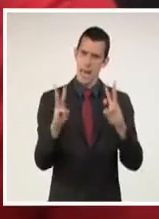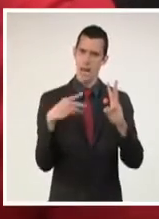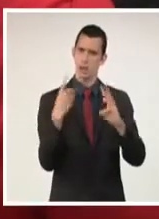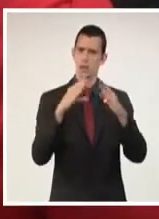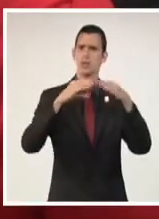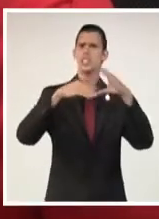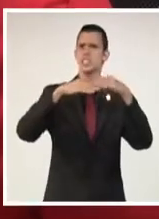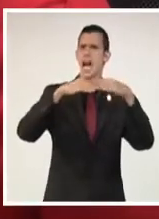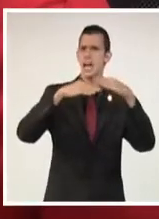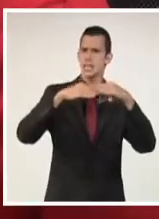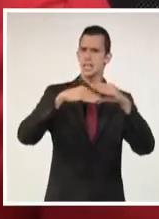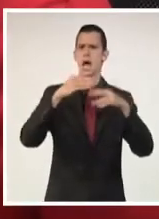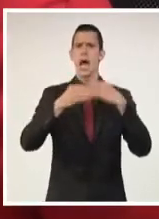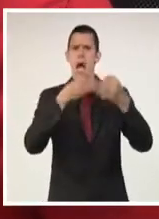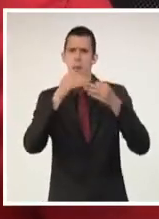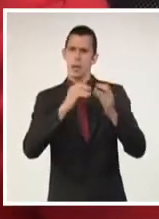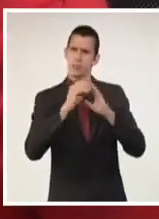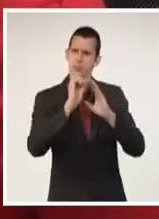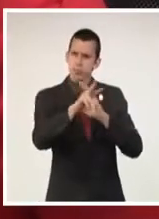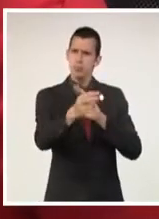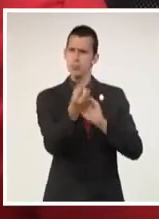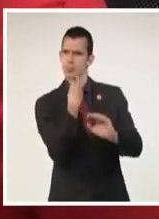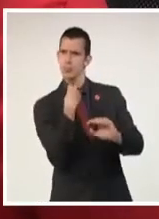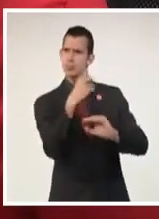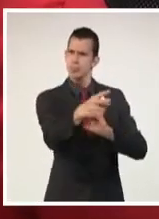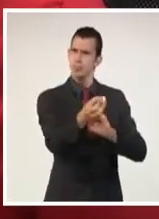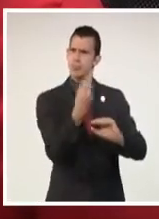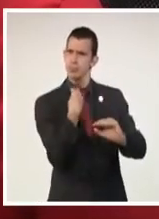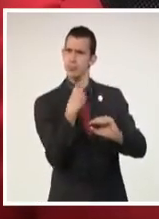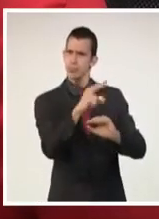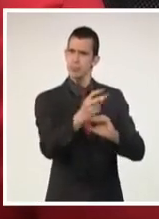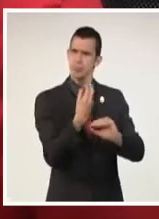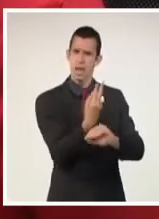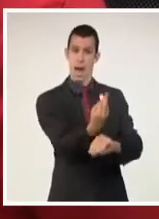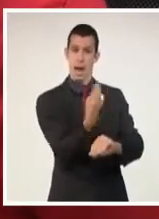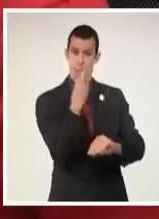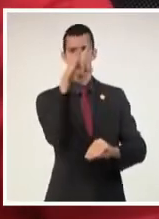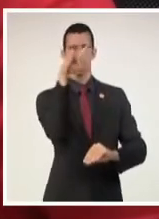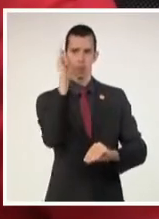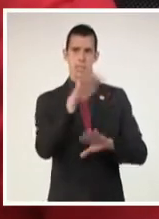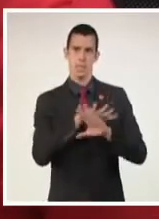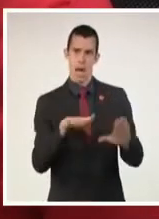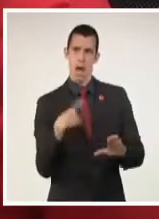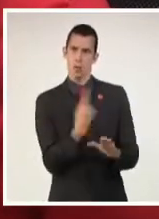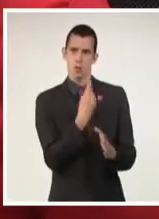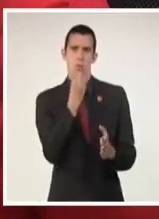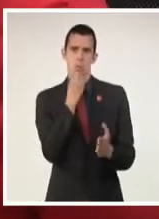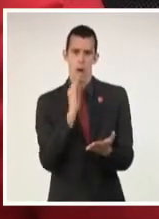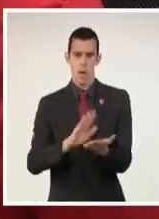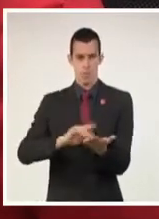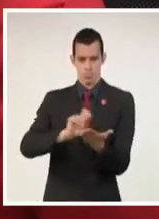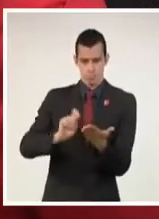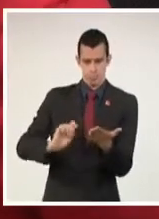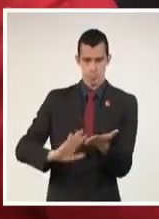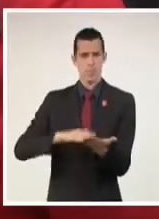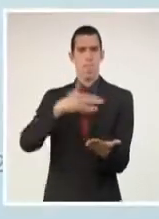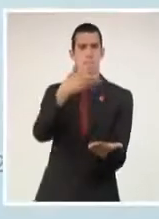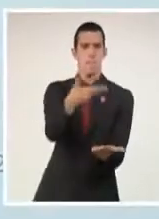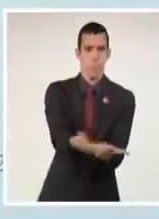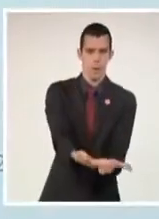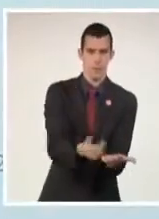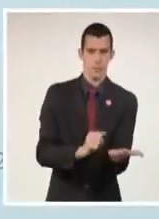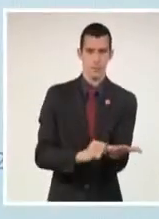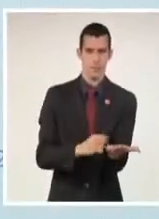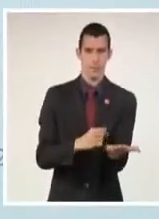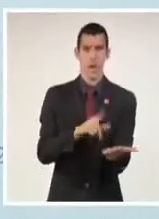esta documentación lista y presentamos la solicitud, fuimos de las primeras que estaban diciendo el mismo lunes 20.